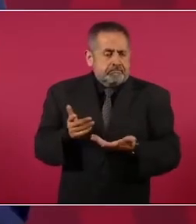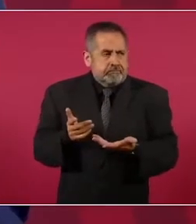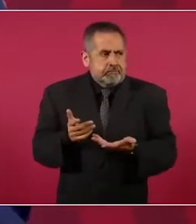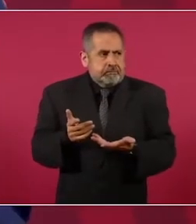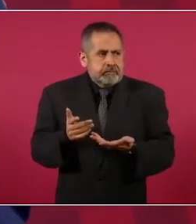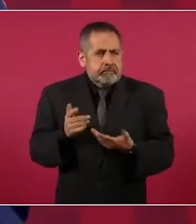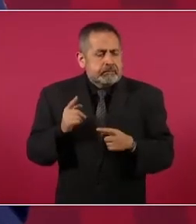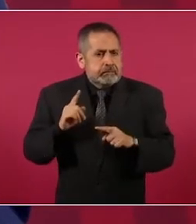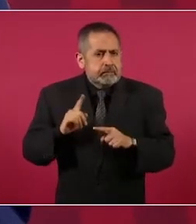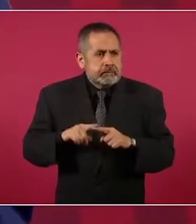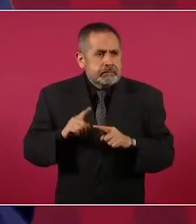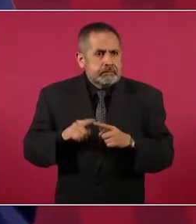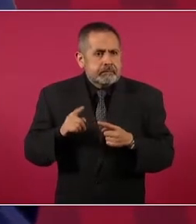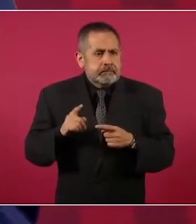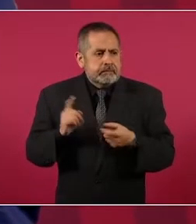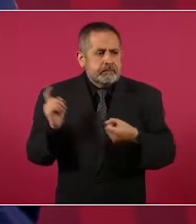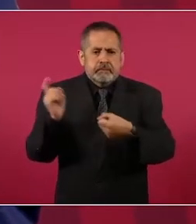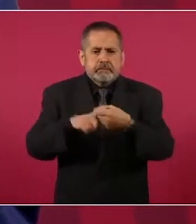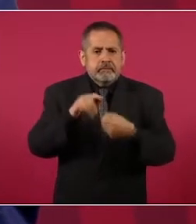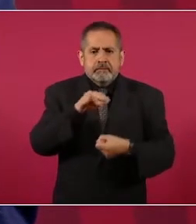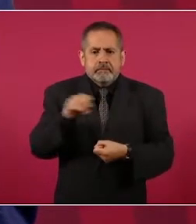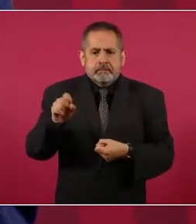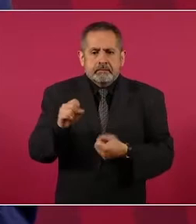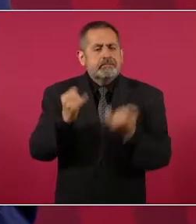como sucede en Estados Unidos,